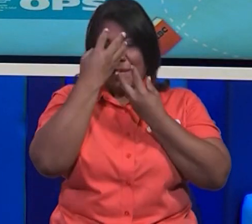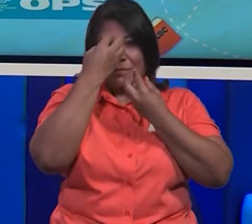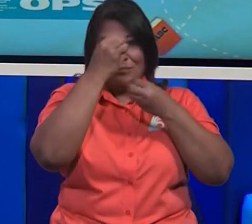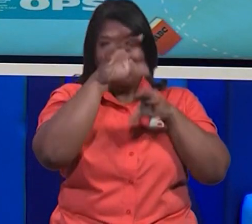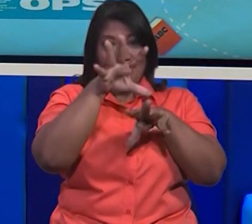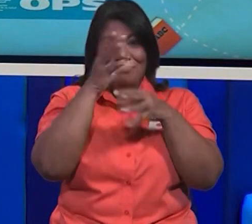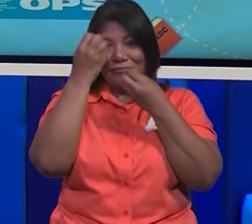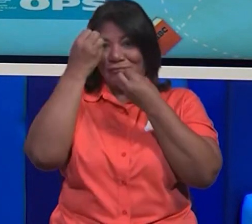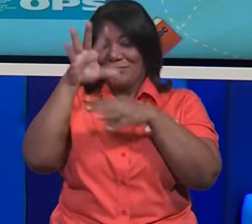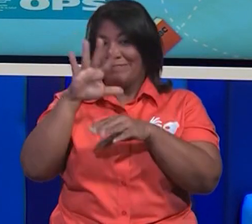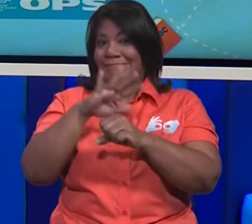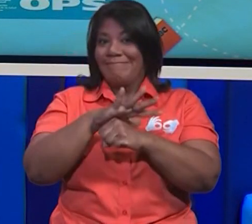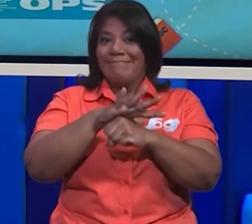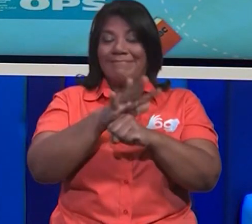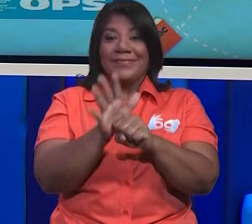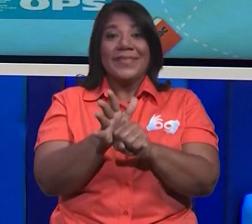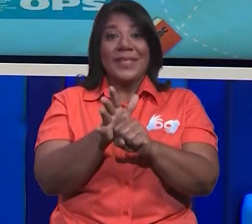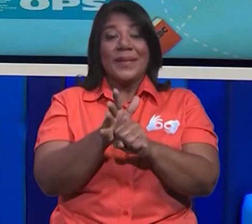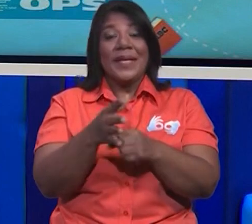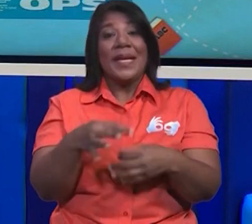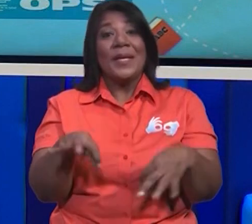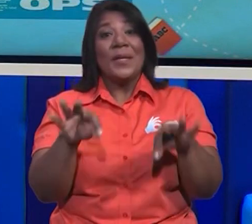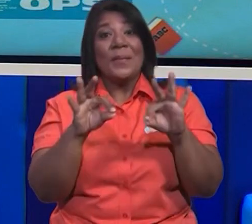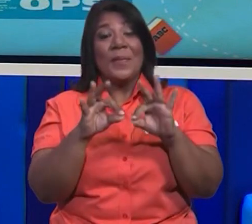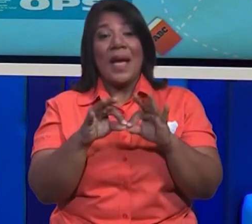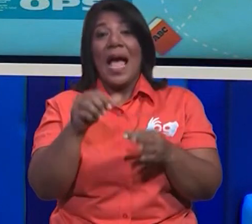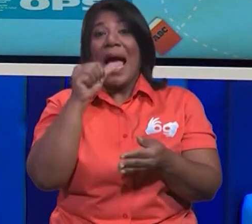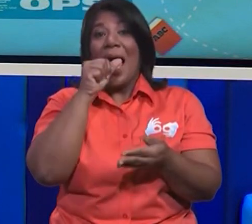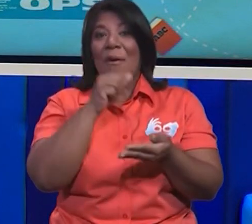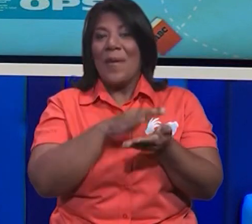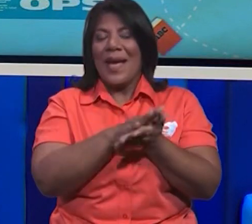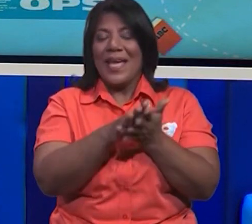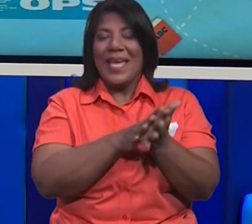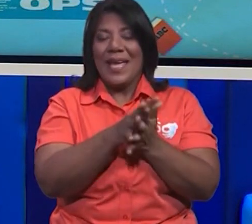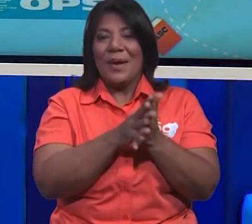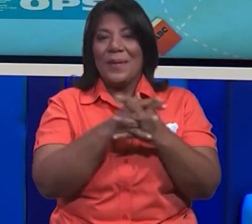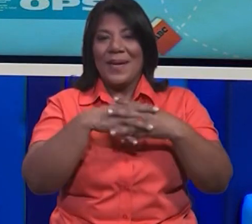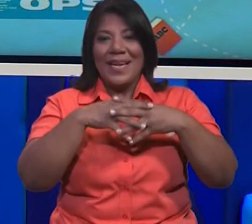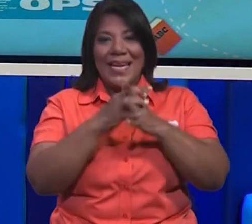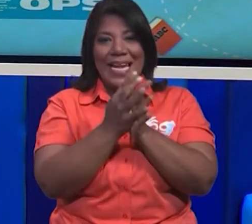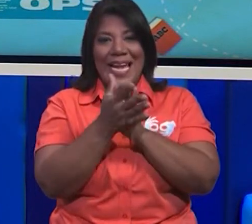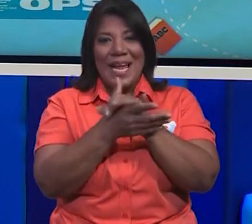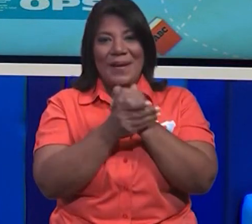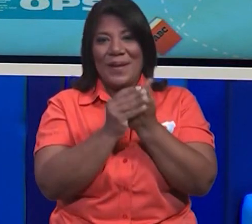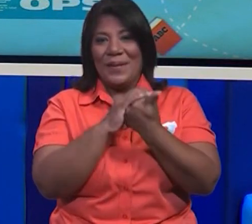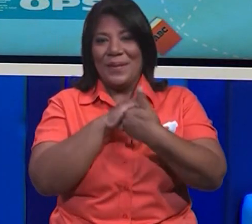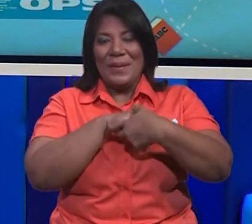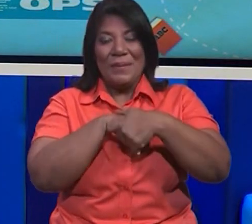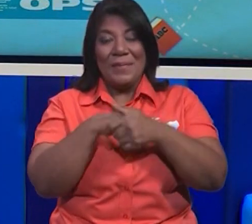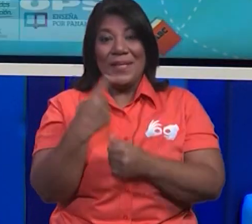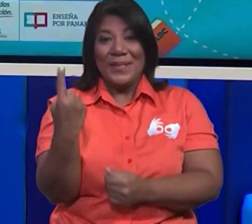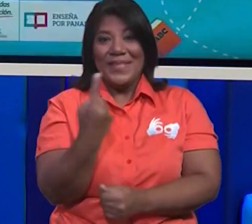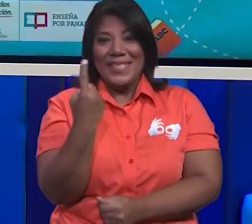coronavirus. Y usa sobre todo bastante agua y jabón. Lavado de manos frecuente.